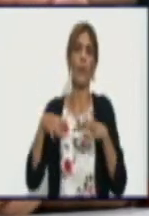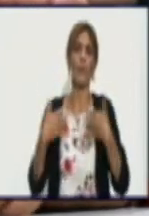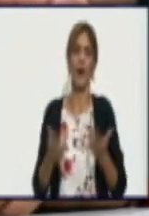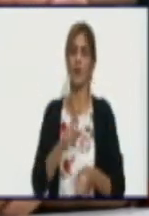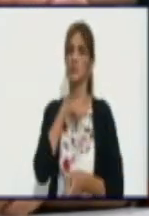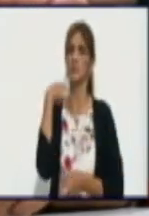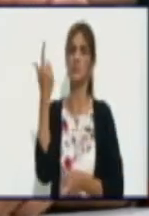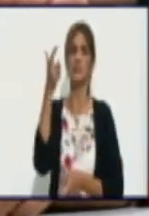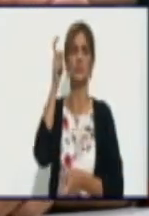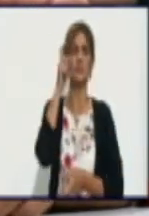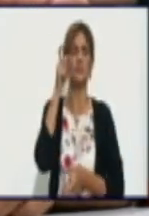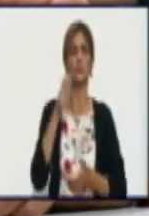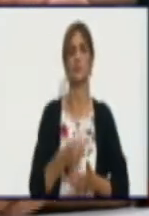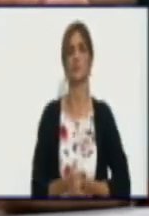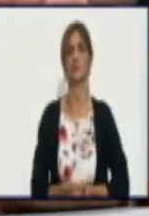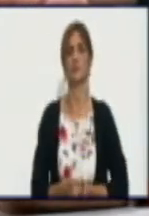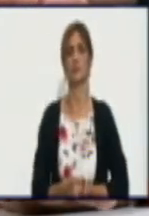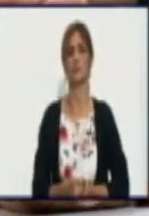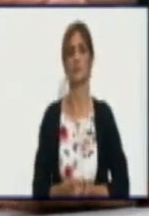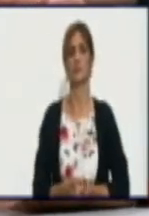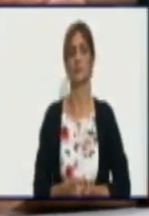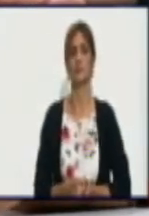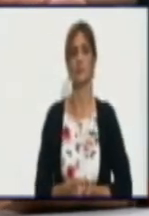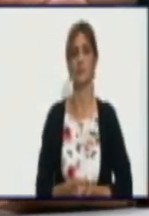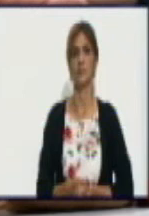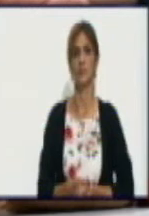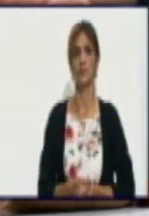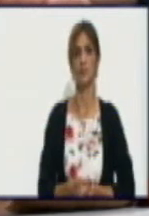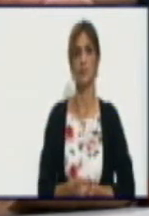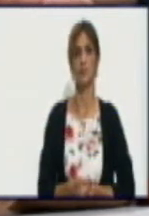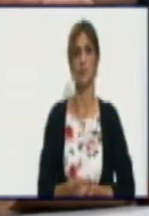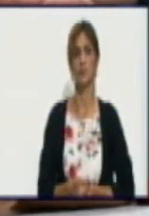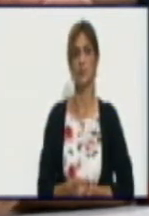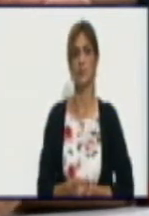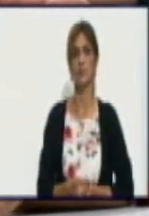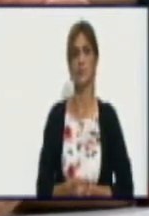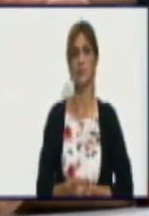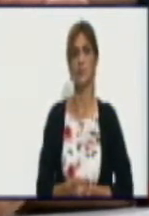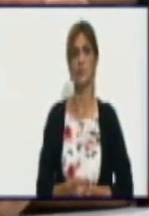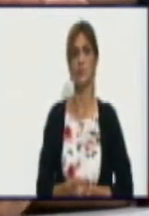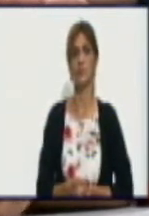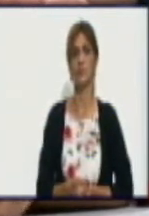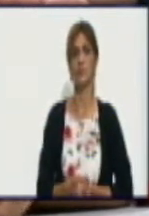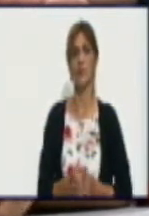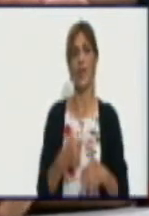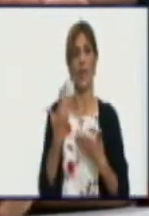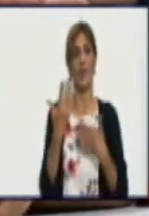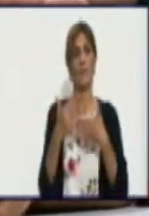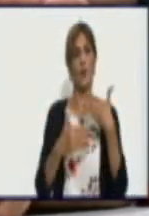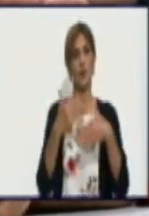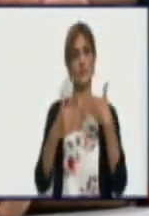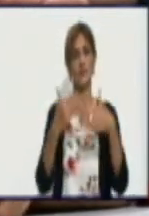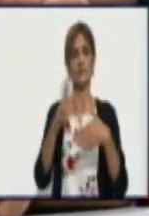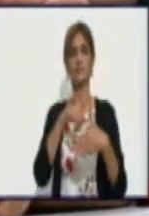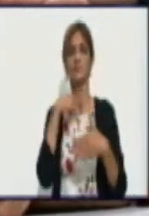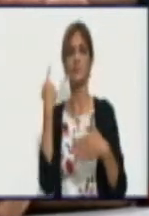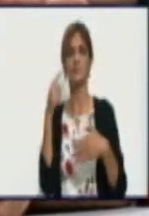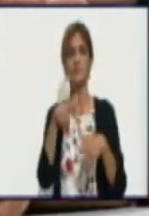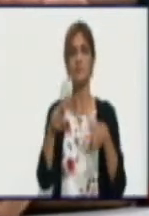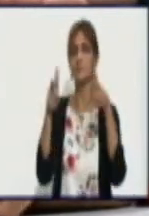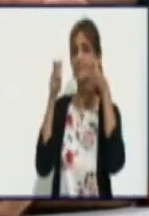por estos mataderos se fija de mutuo acuerdo en las dos partes. El proceso de sacrificio será inspeccionado por el servicio